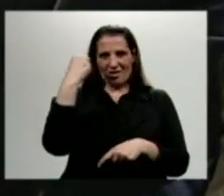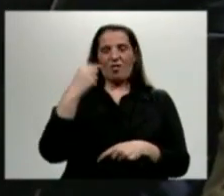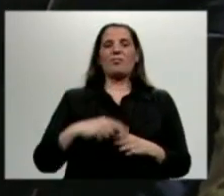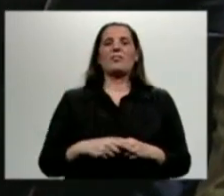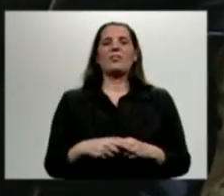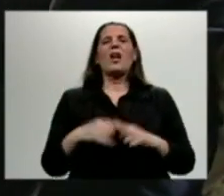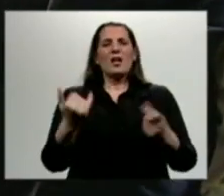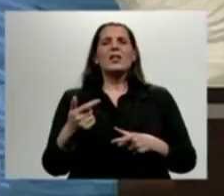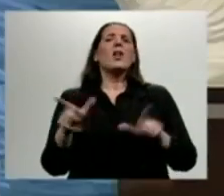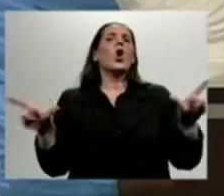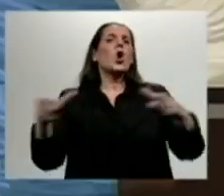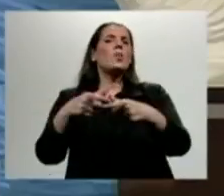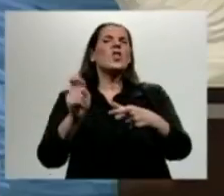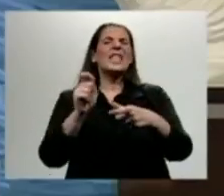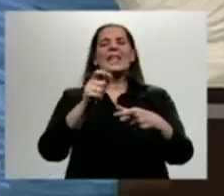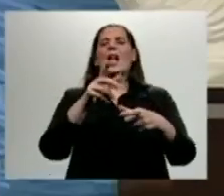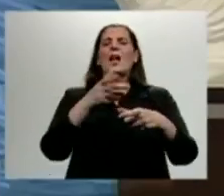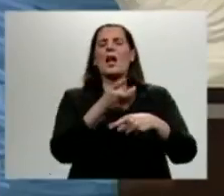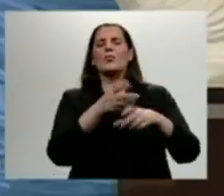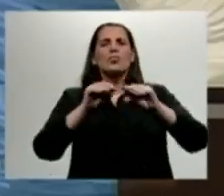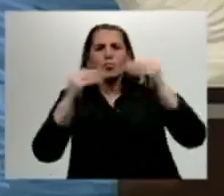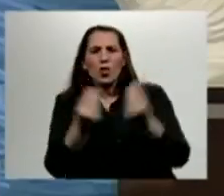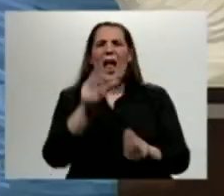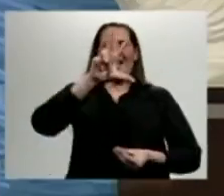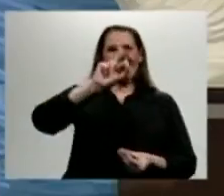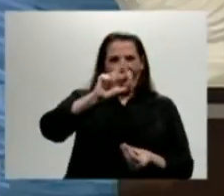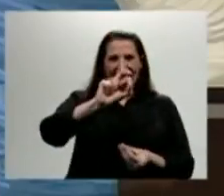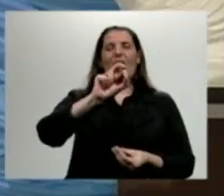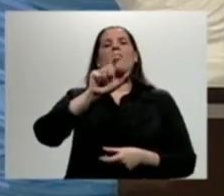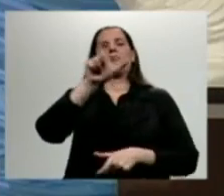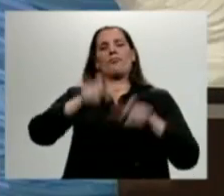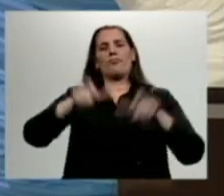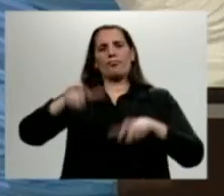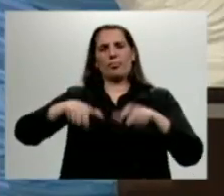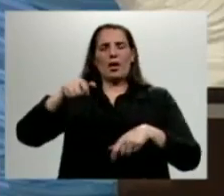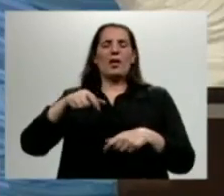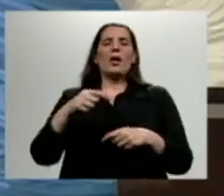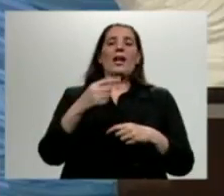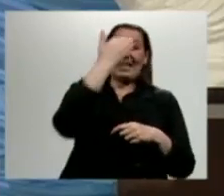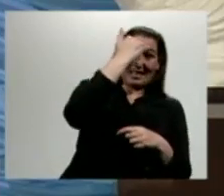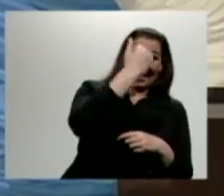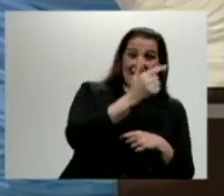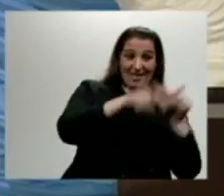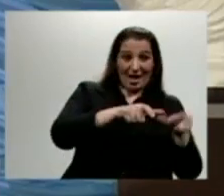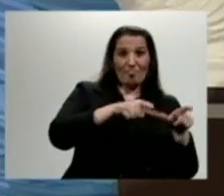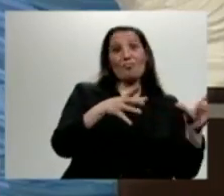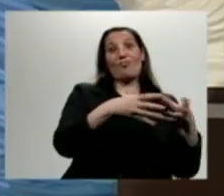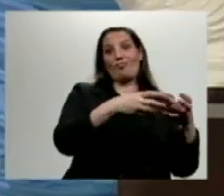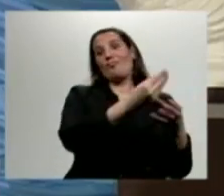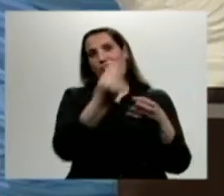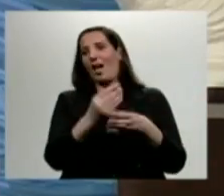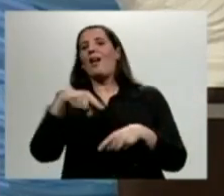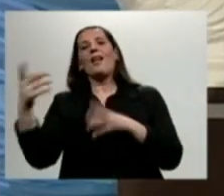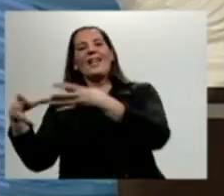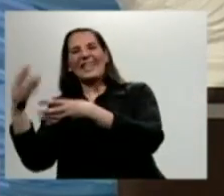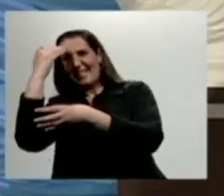legisladores, 15 diputados y 15 senadores de los distintos partidos políticos que conforman nuestro